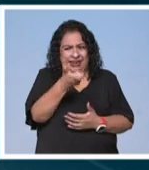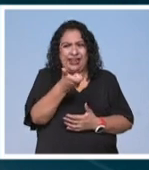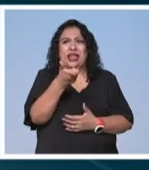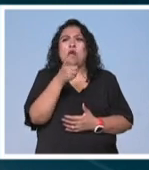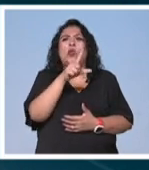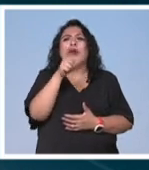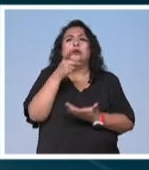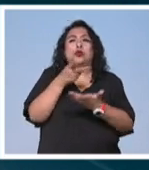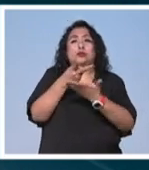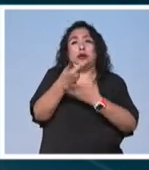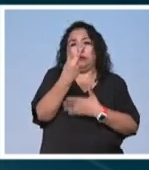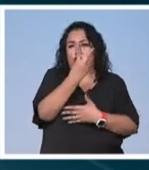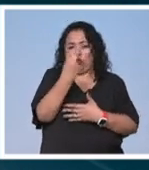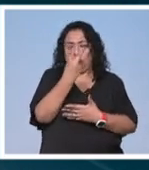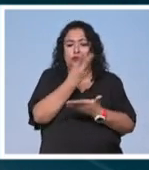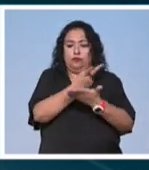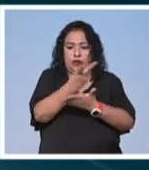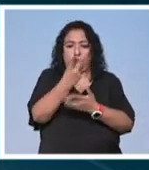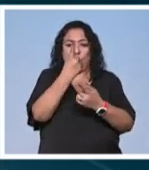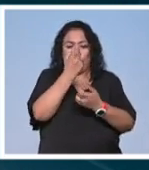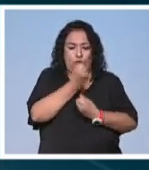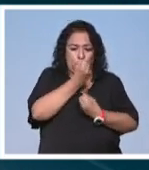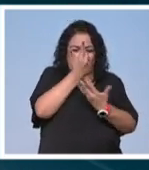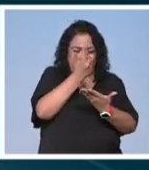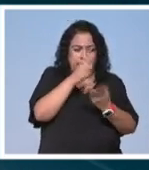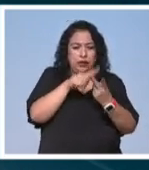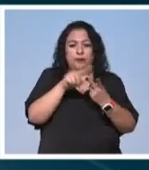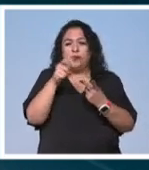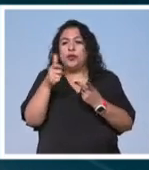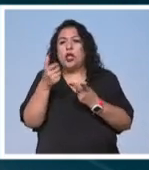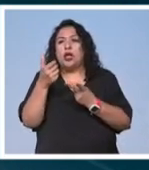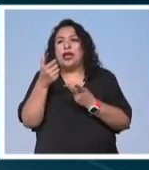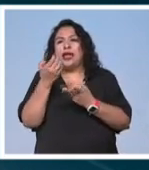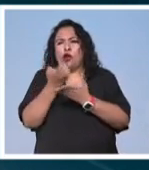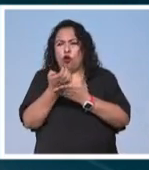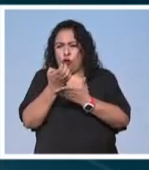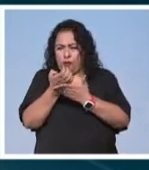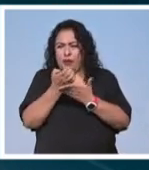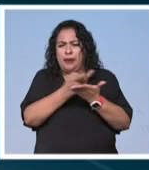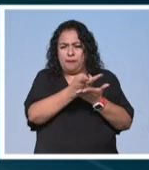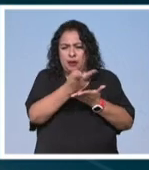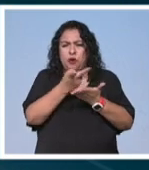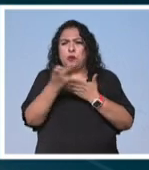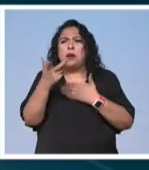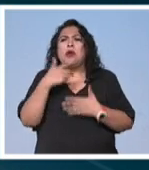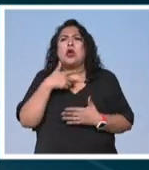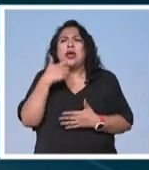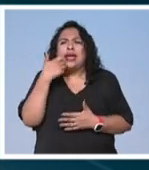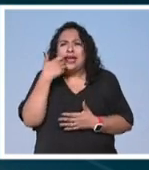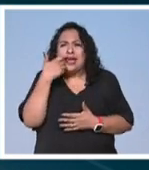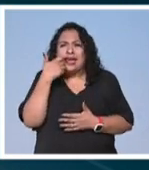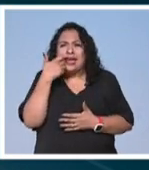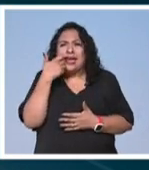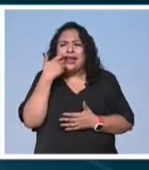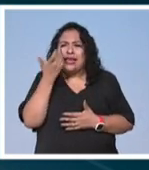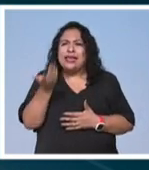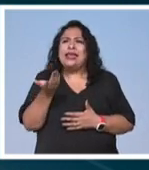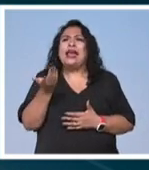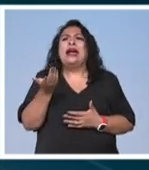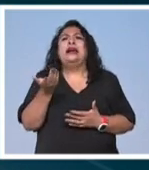se diera un premio dos premios un premio de poesía y un premio de economía y lo que querían con esto era pues hacer un